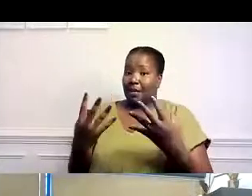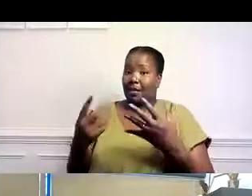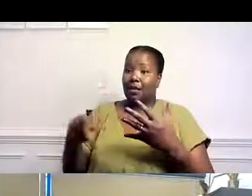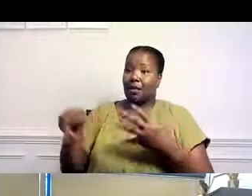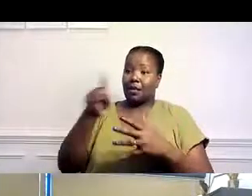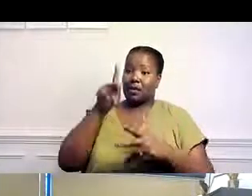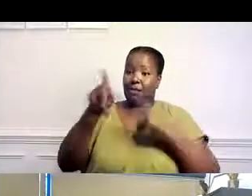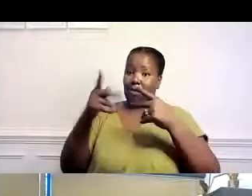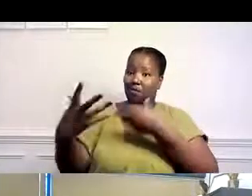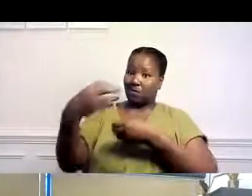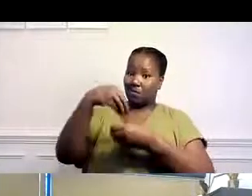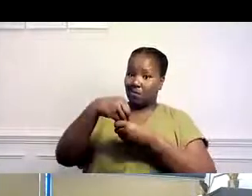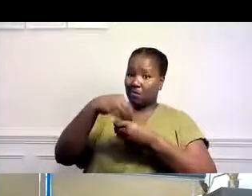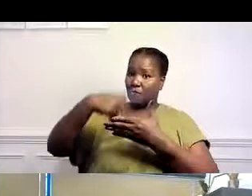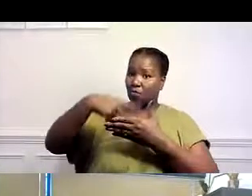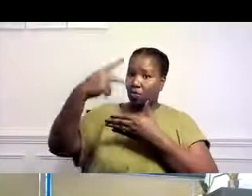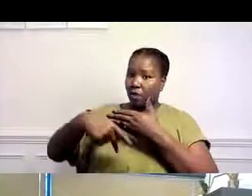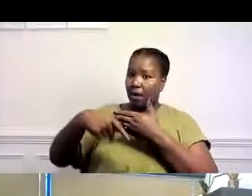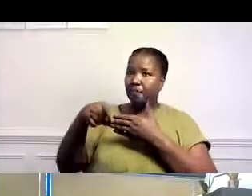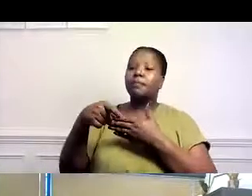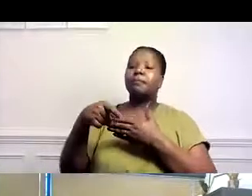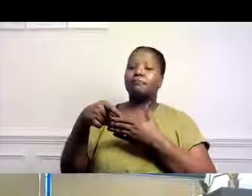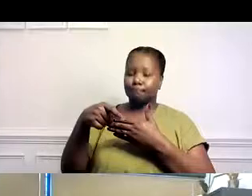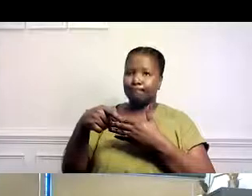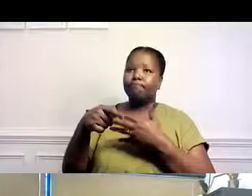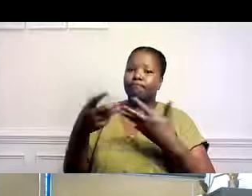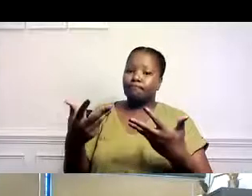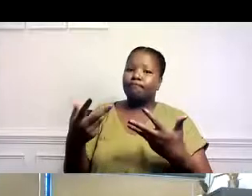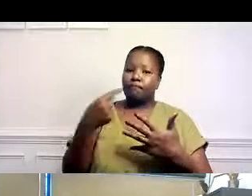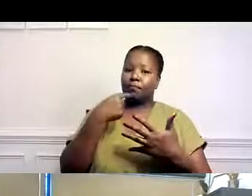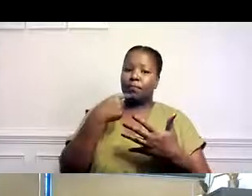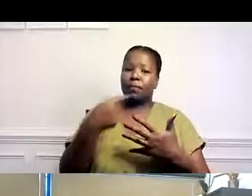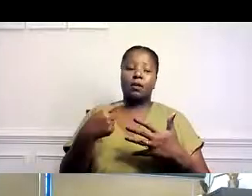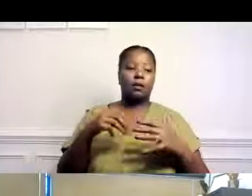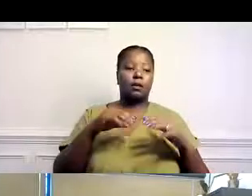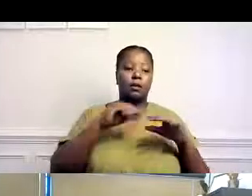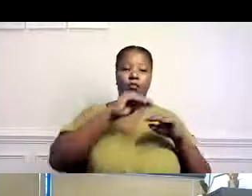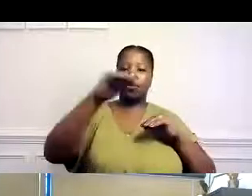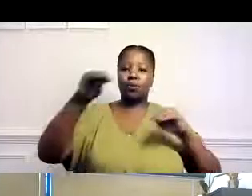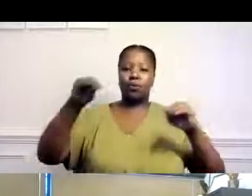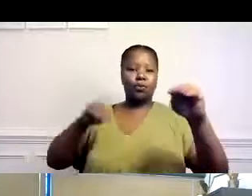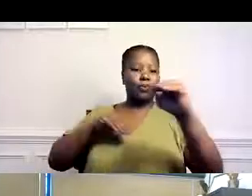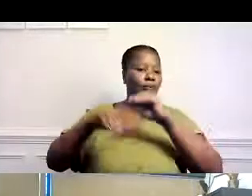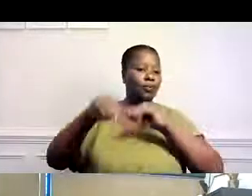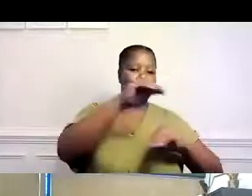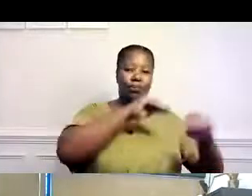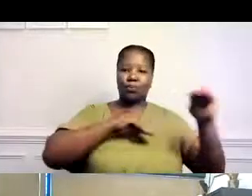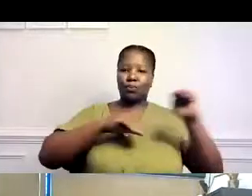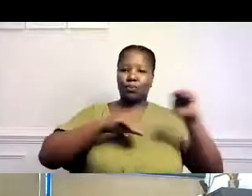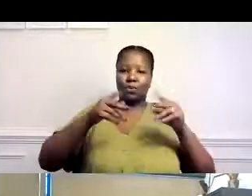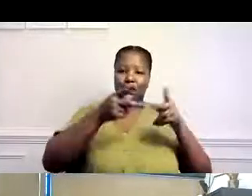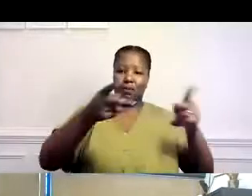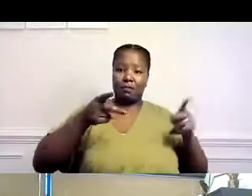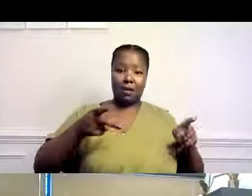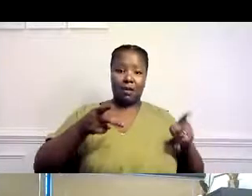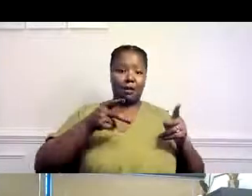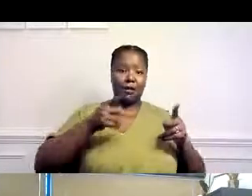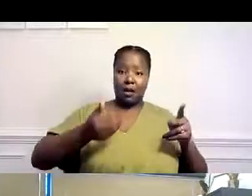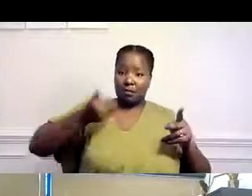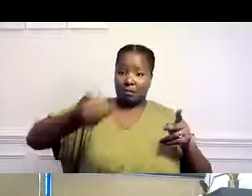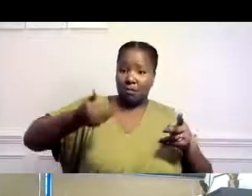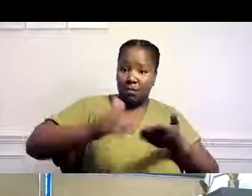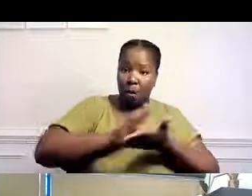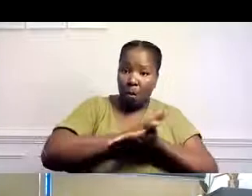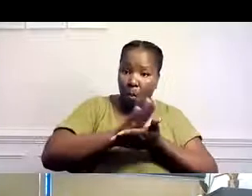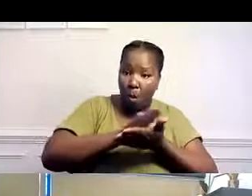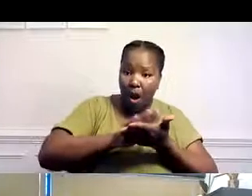importante. Reconociendo que muchos de los participantes tal vez vengan y vayan